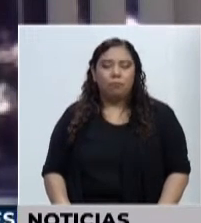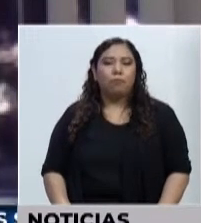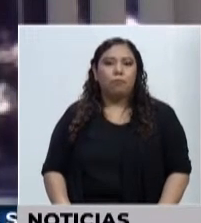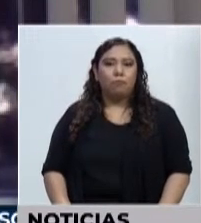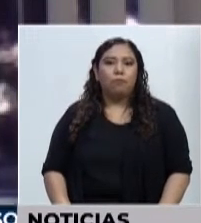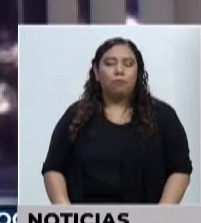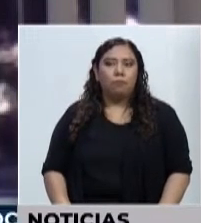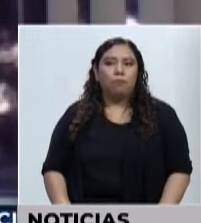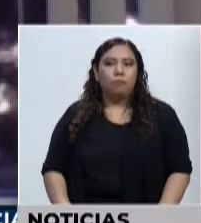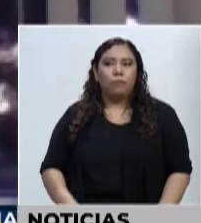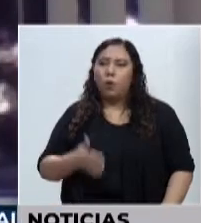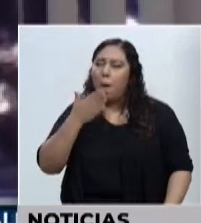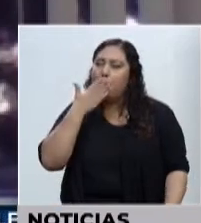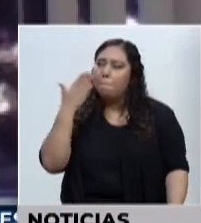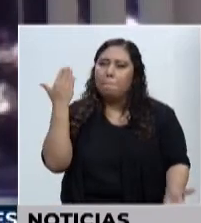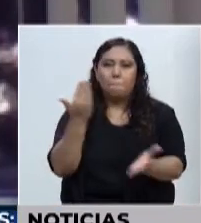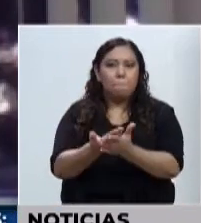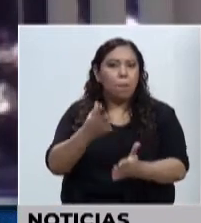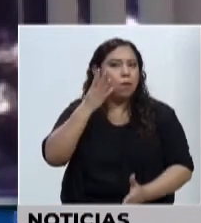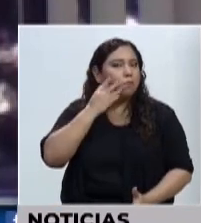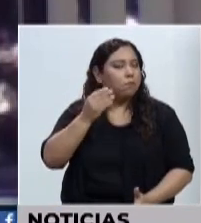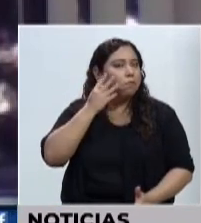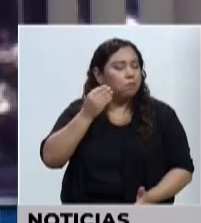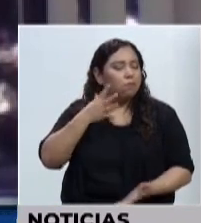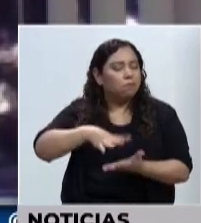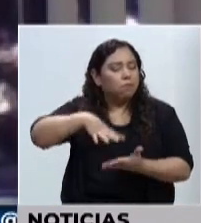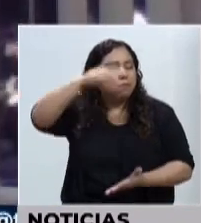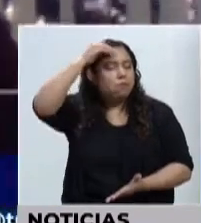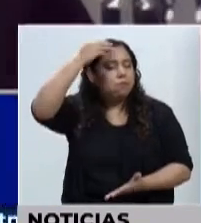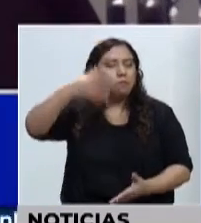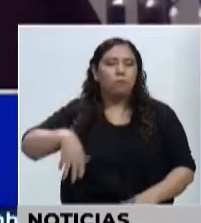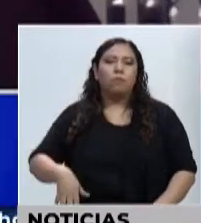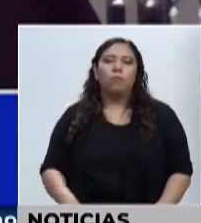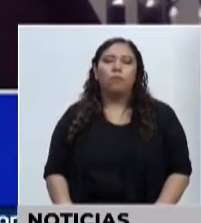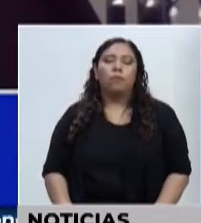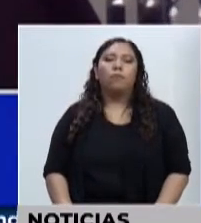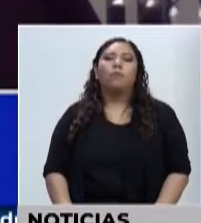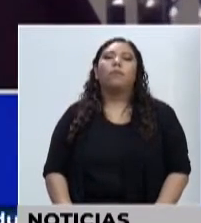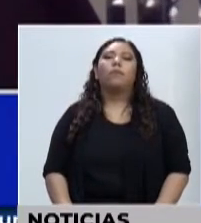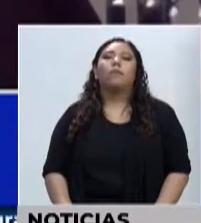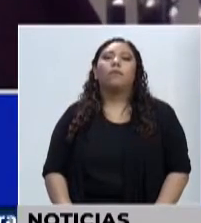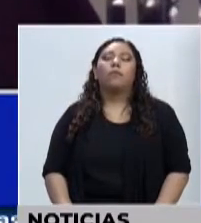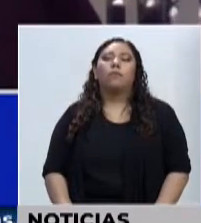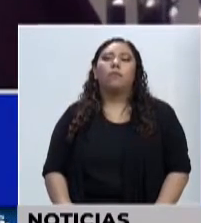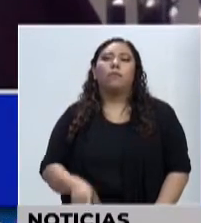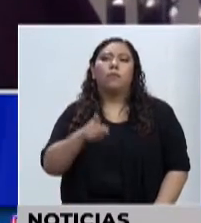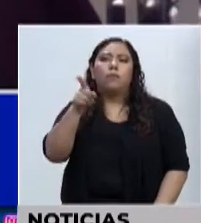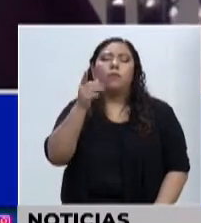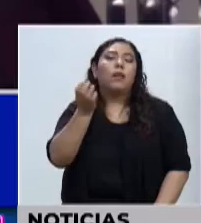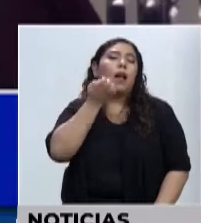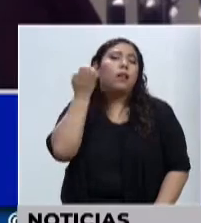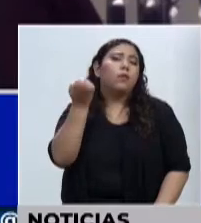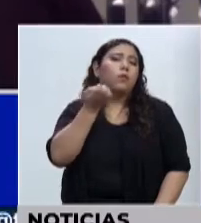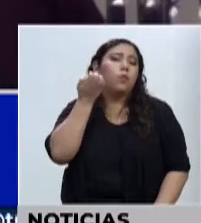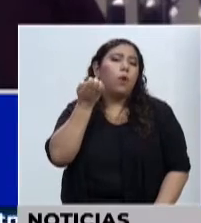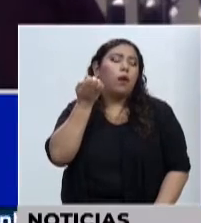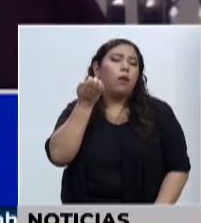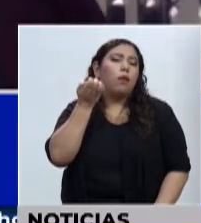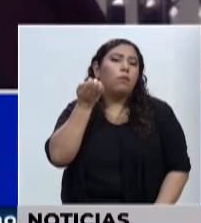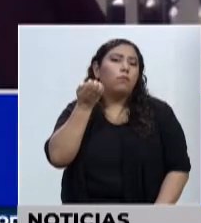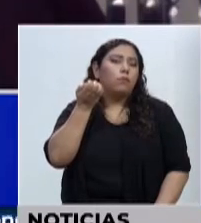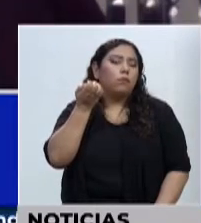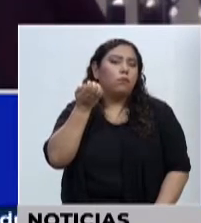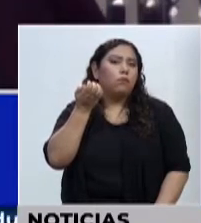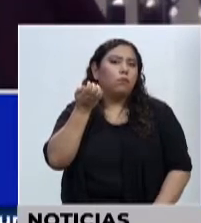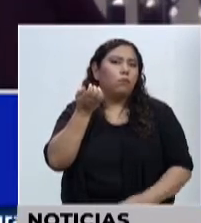muy grande. Ahora, licenciada, ¿hacia dónde va la Escuela de Alta Gerencia